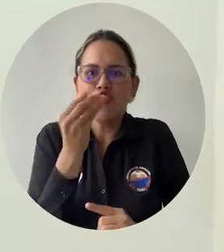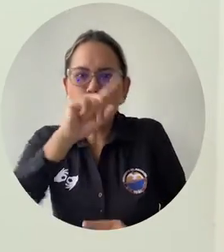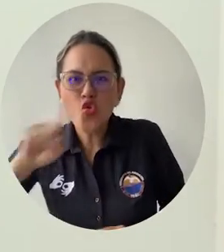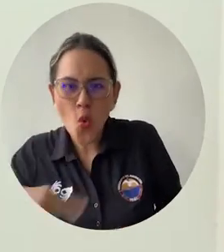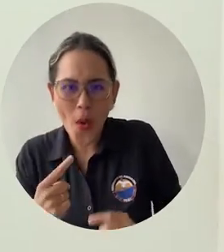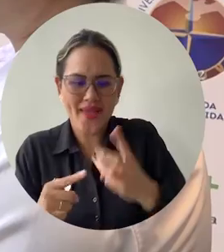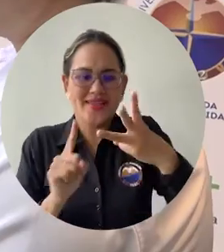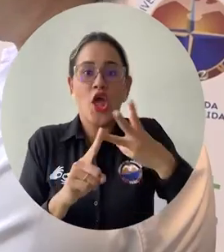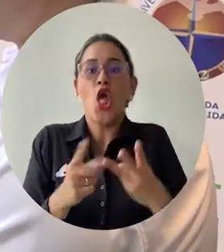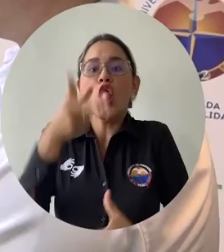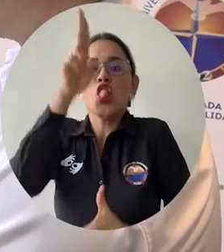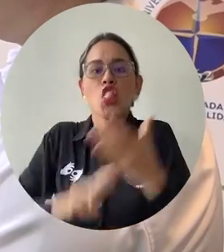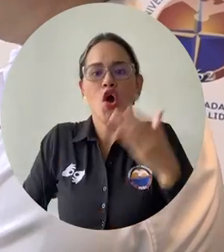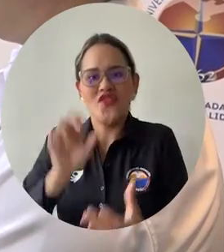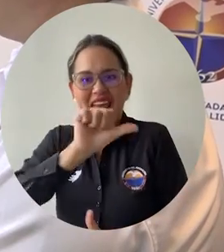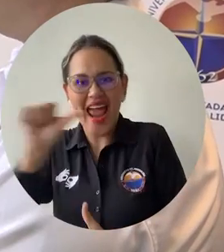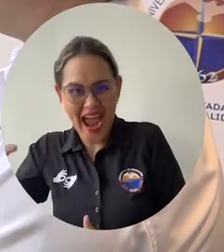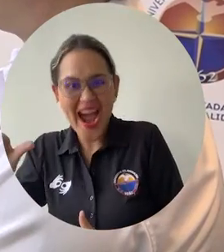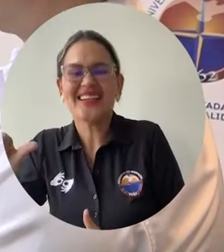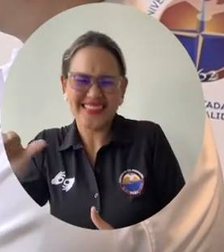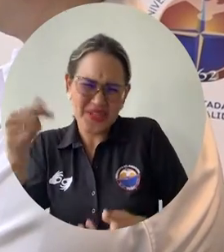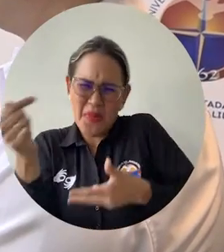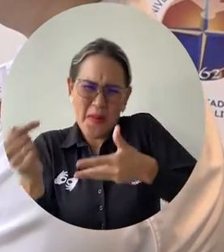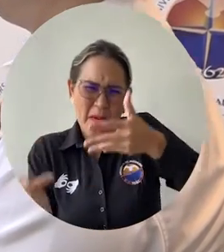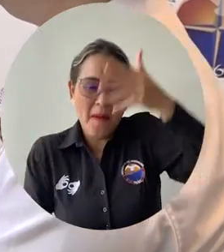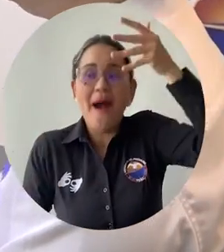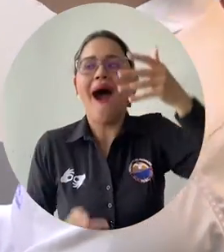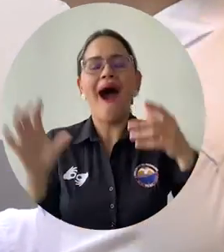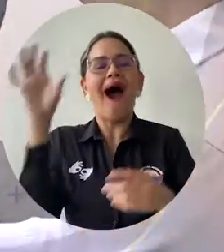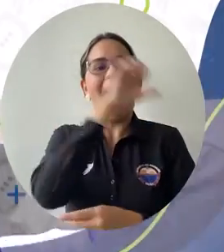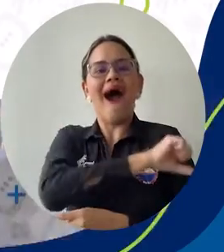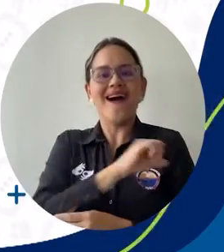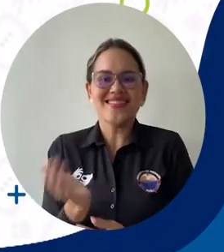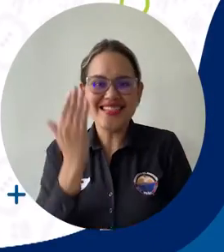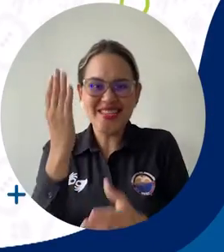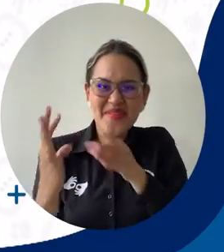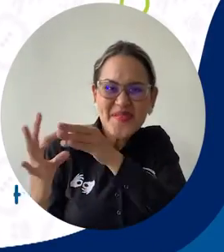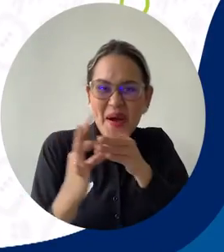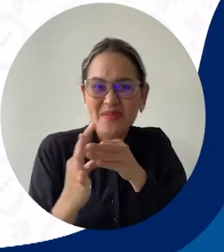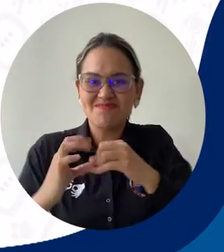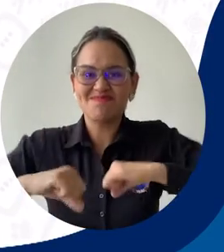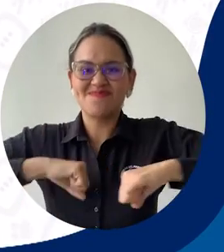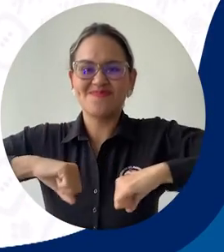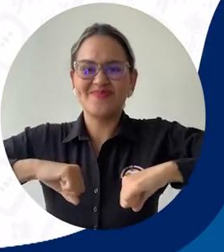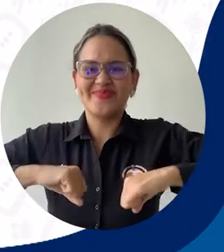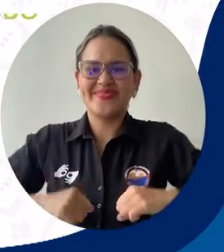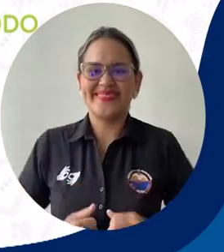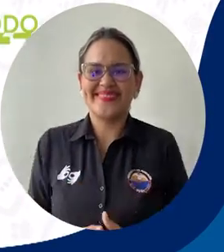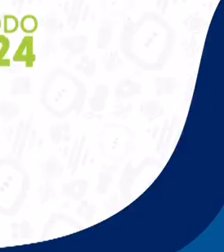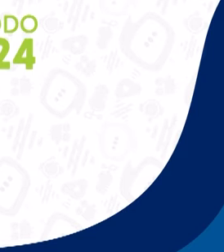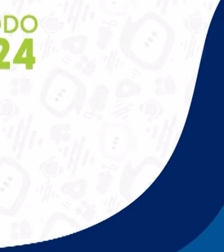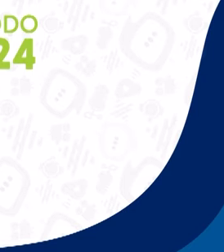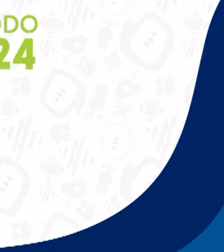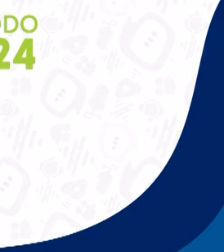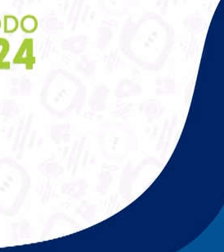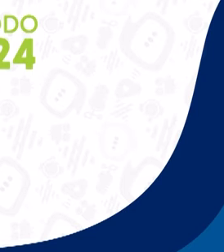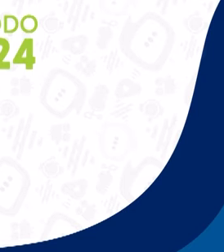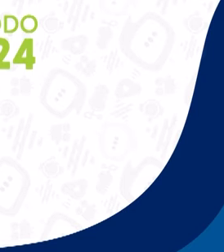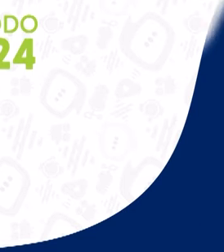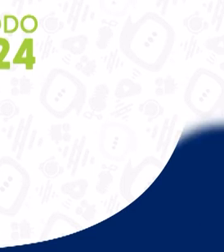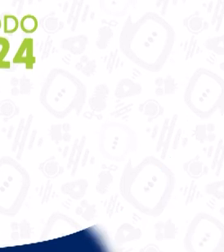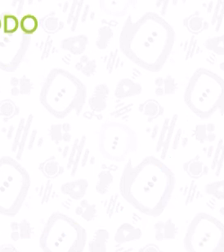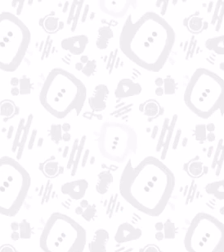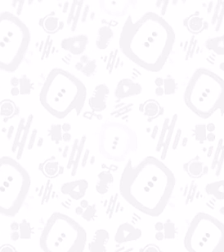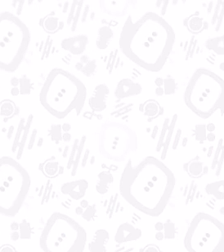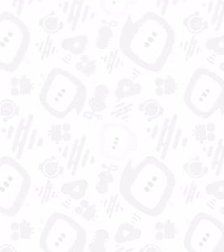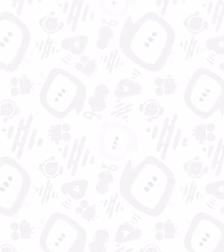mejores universidades, la calificación AA de bajo riesgo financiero de Fitch Ratings, entre otros logros. Universidad de Magdalena. Aún